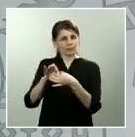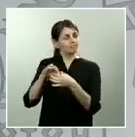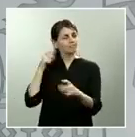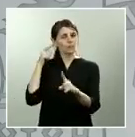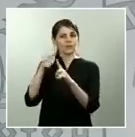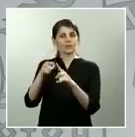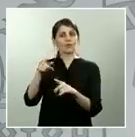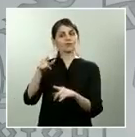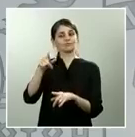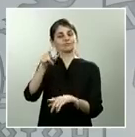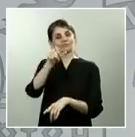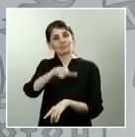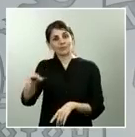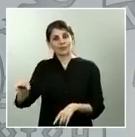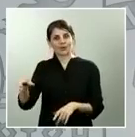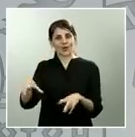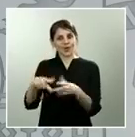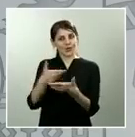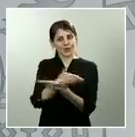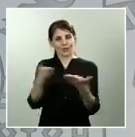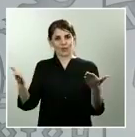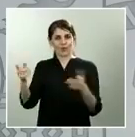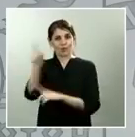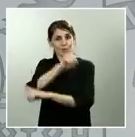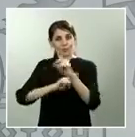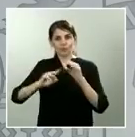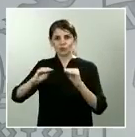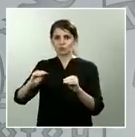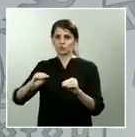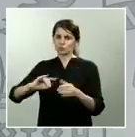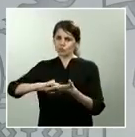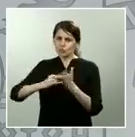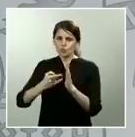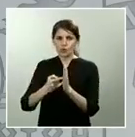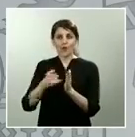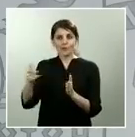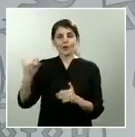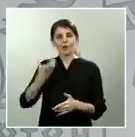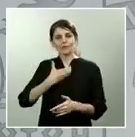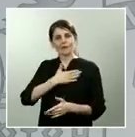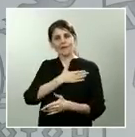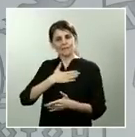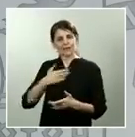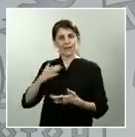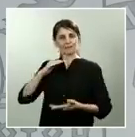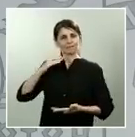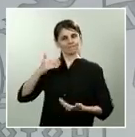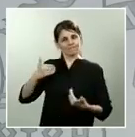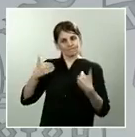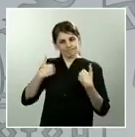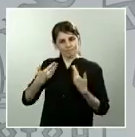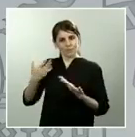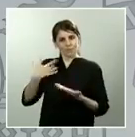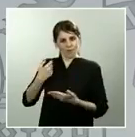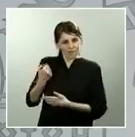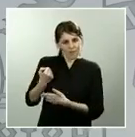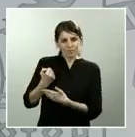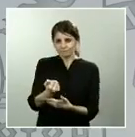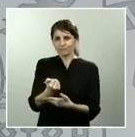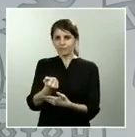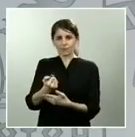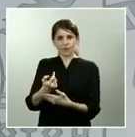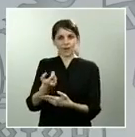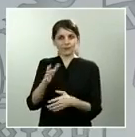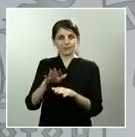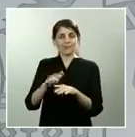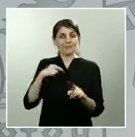aportar su competencia, su grano de arena, para que, efectivamente, todas las Administraciones trabajemos coordinadas en